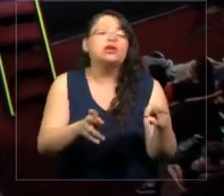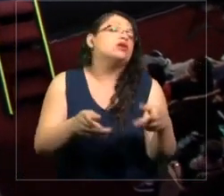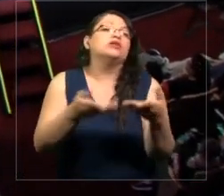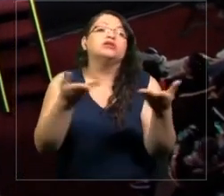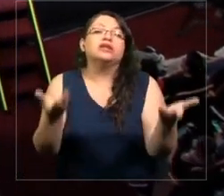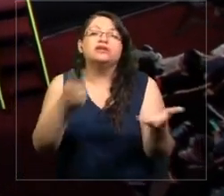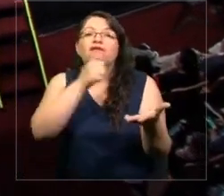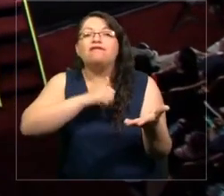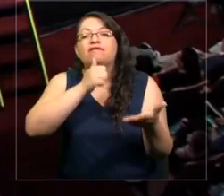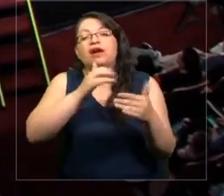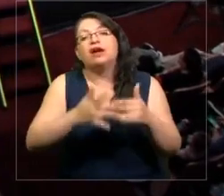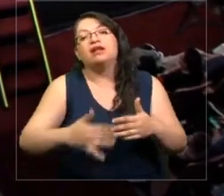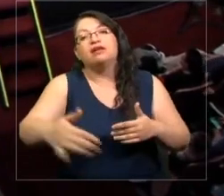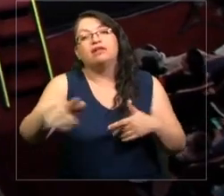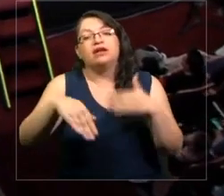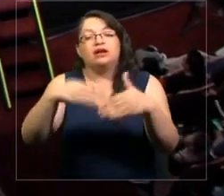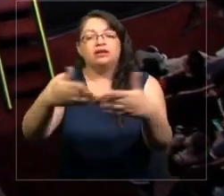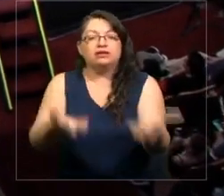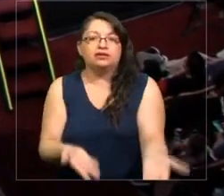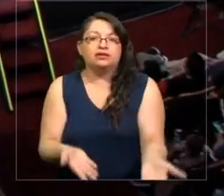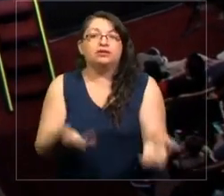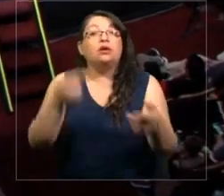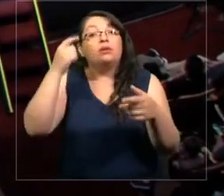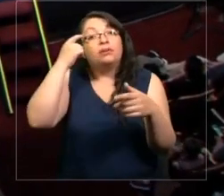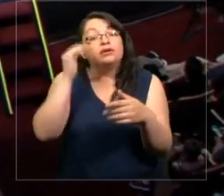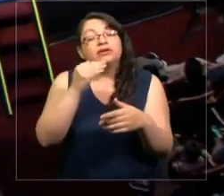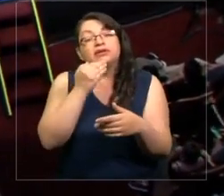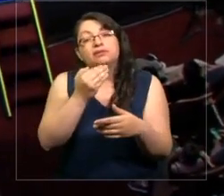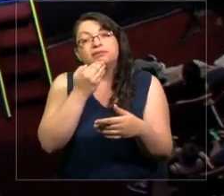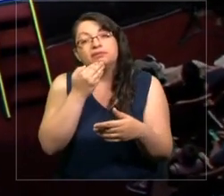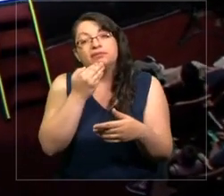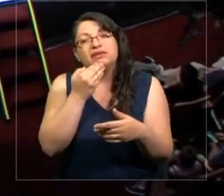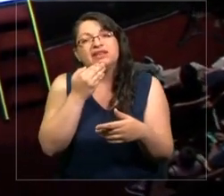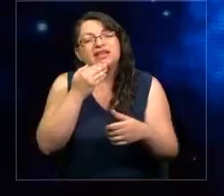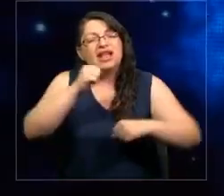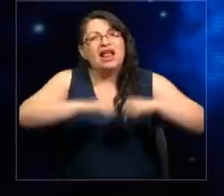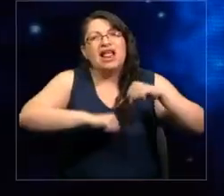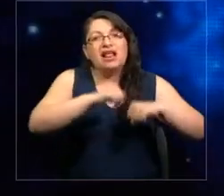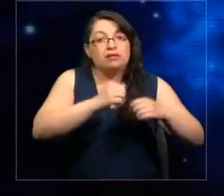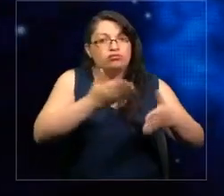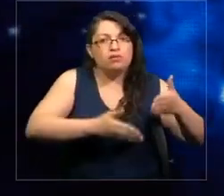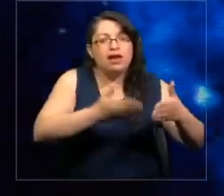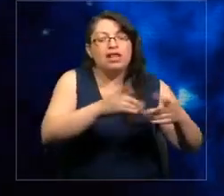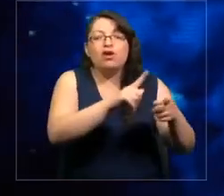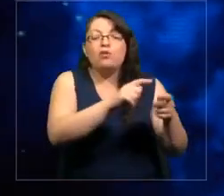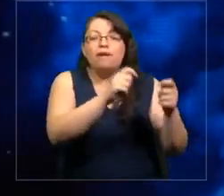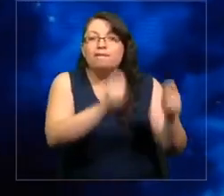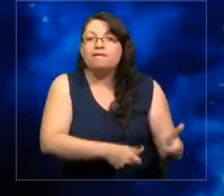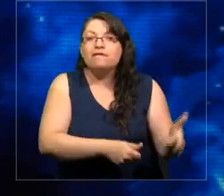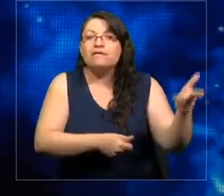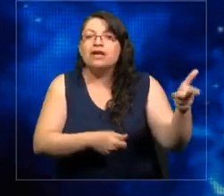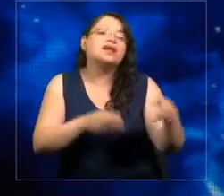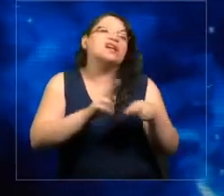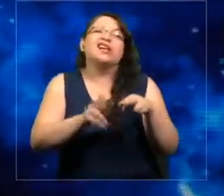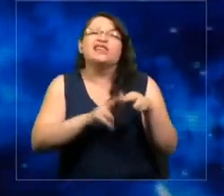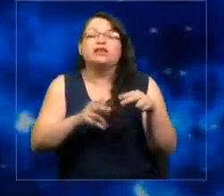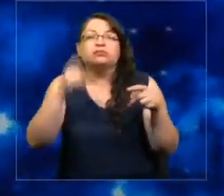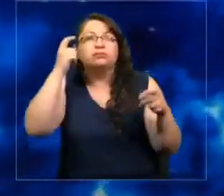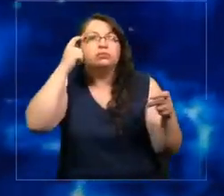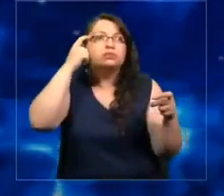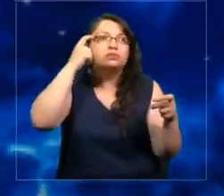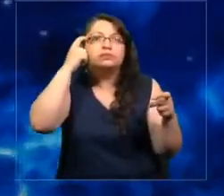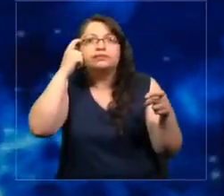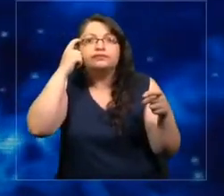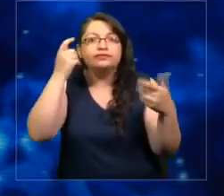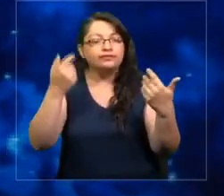nos queda un camino pendiente por avanzar en esa línea. Pero además, las máquinas, como se hacen muy hábiles, empiezan a sacar conclusiones. Ya